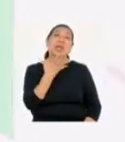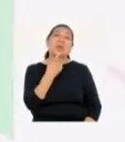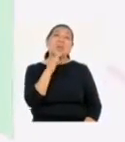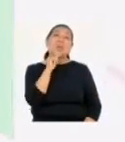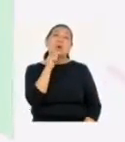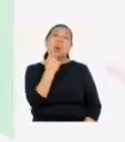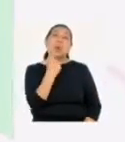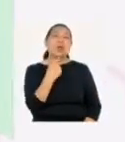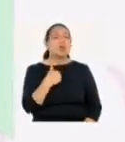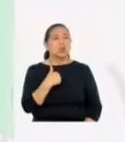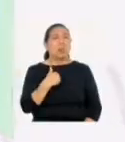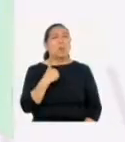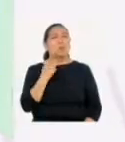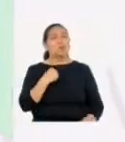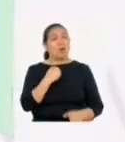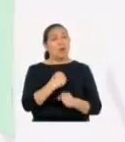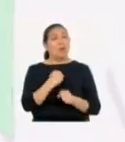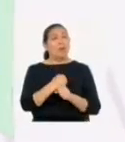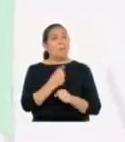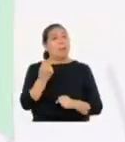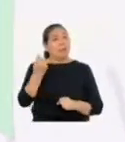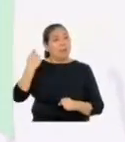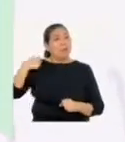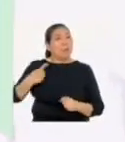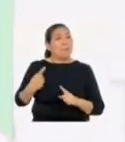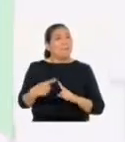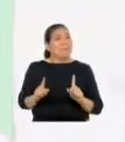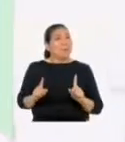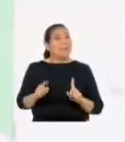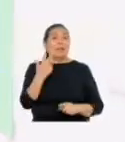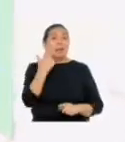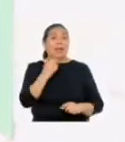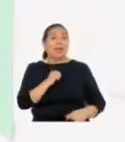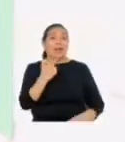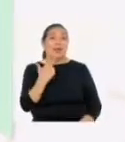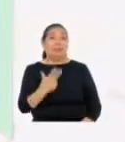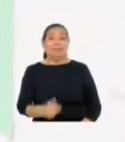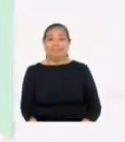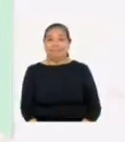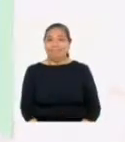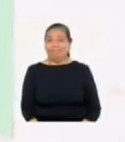solo uno. Pero yo seré el que trabaje y gane el dinero, así que serán tres.